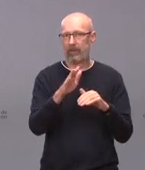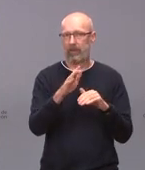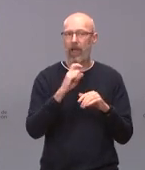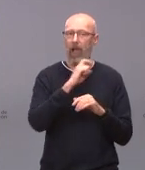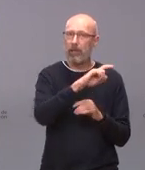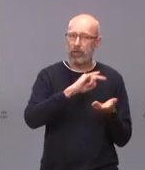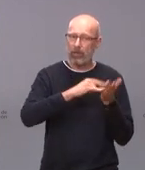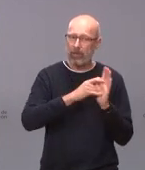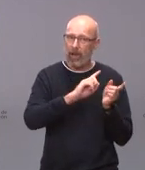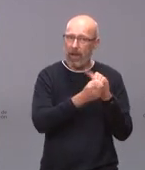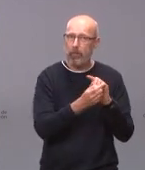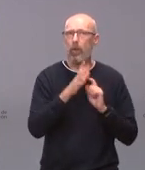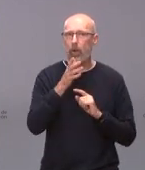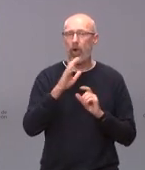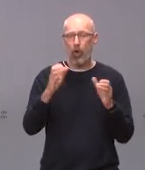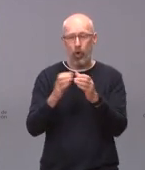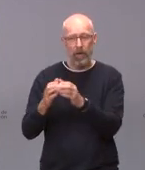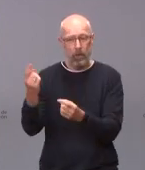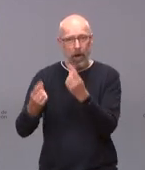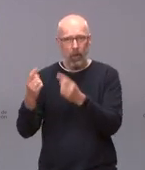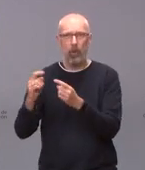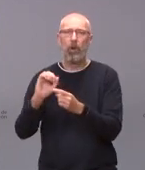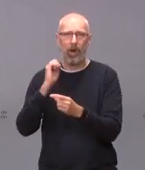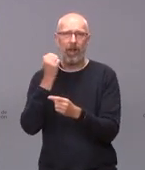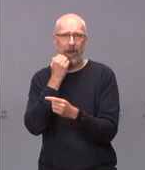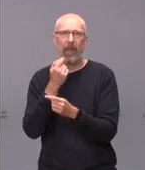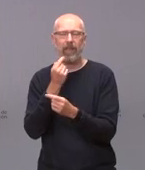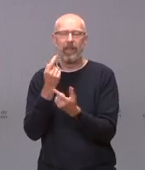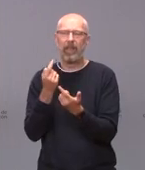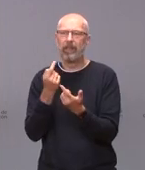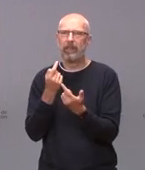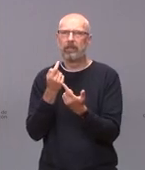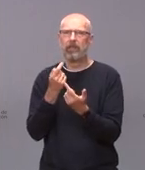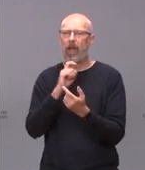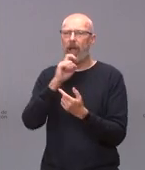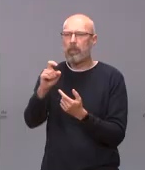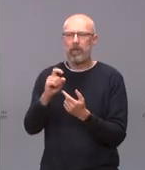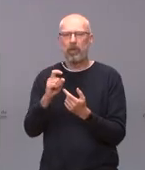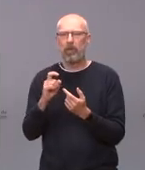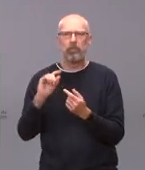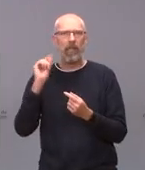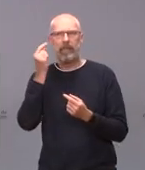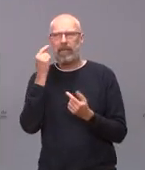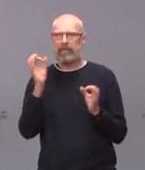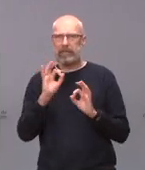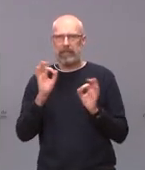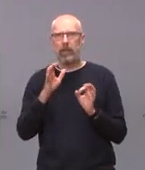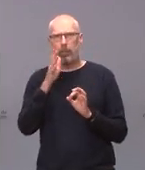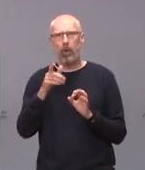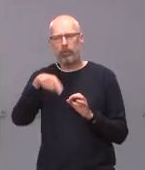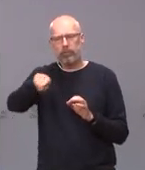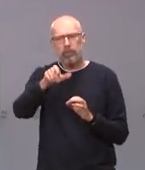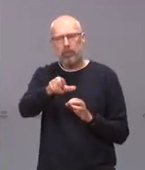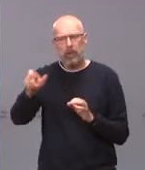quejas de diferentes colectivos diciendo que tienen dificultades para enterarse porque son unos colectivos de